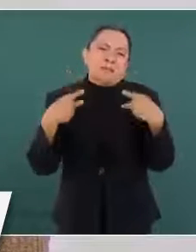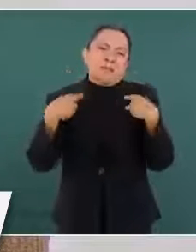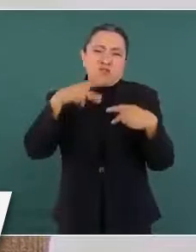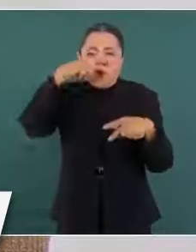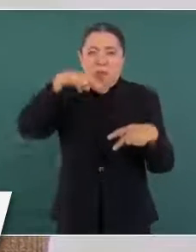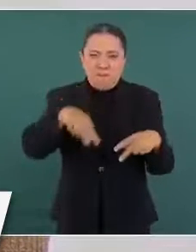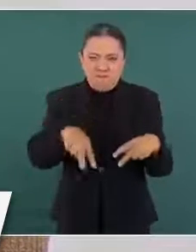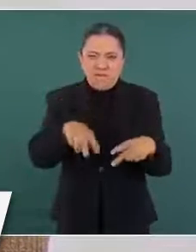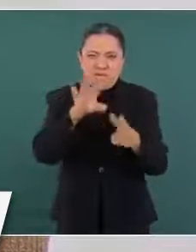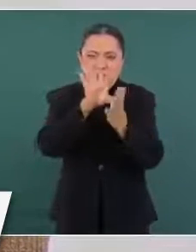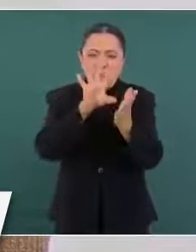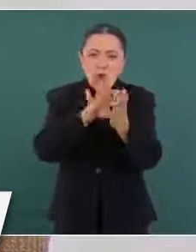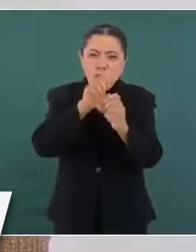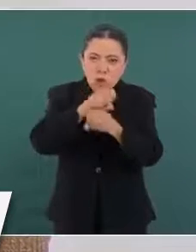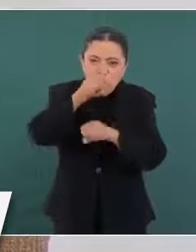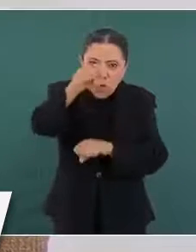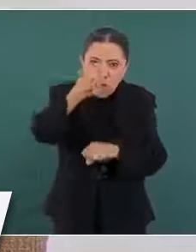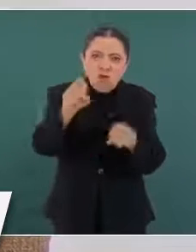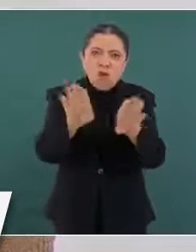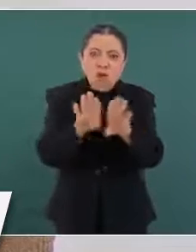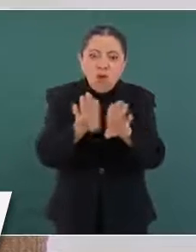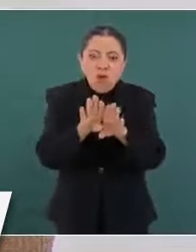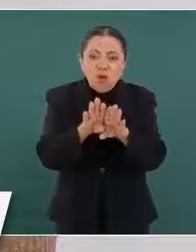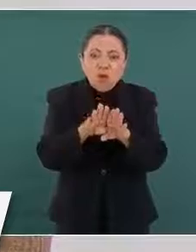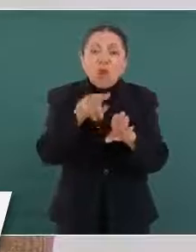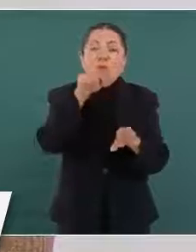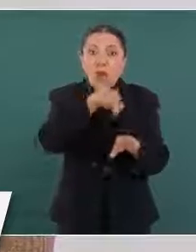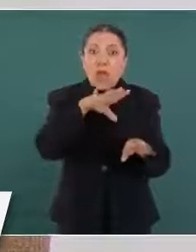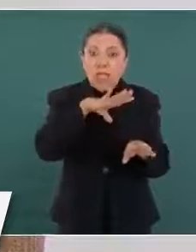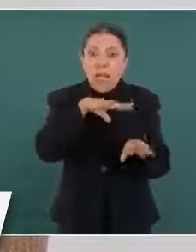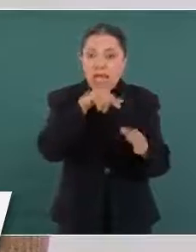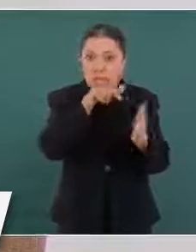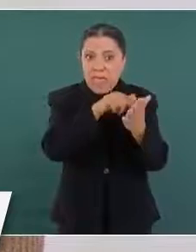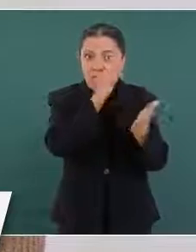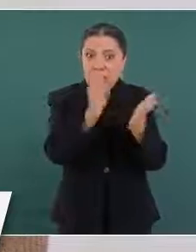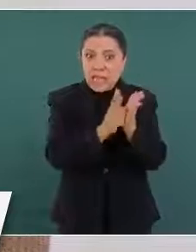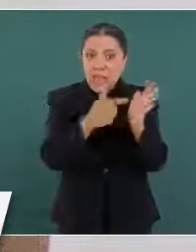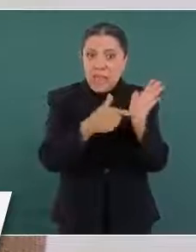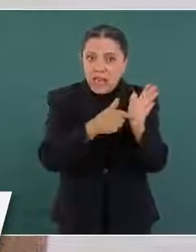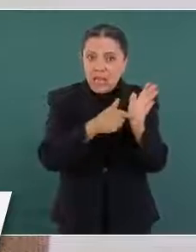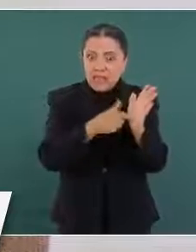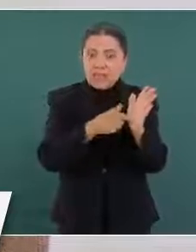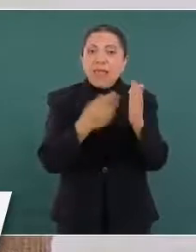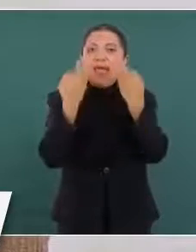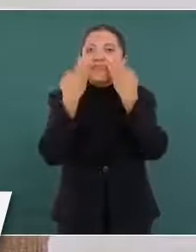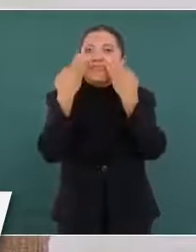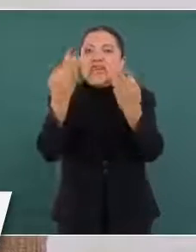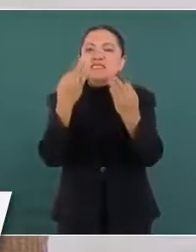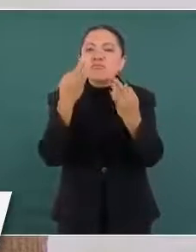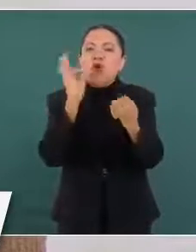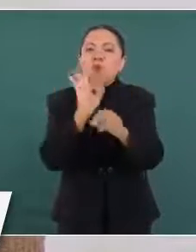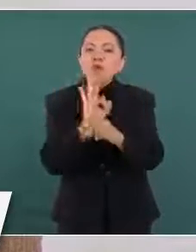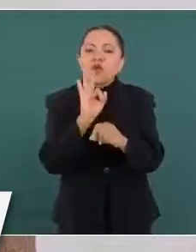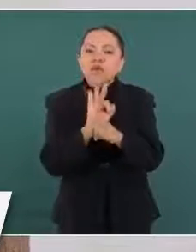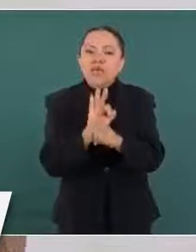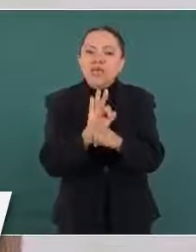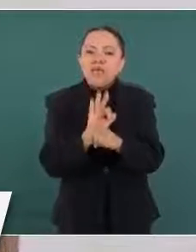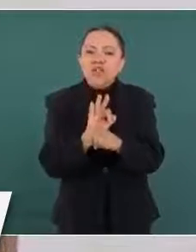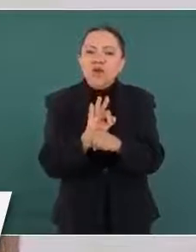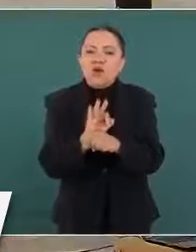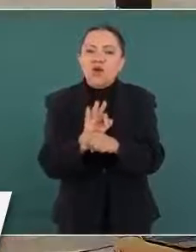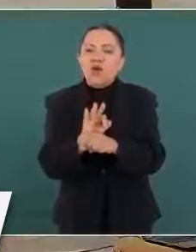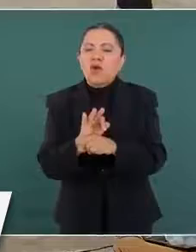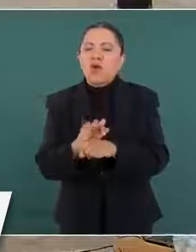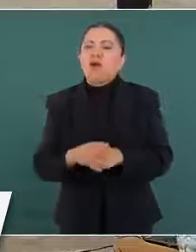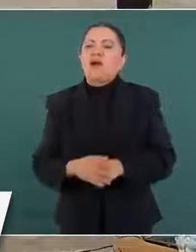testigo protegido? ¿Cómo se llama en la ley? Testigo protegido, es de la delincuencia